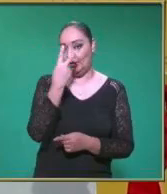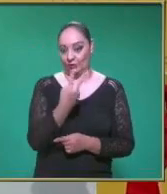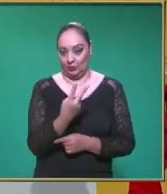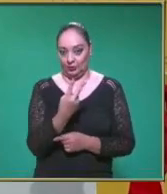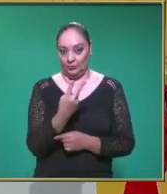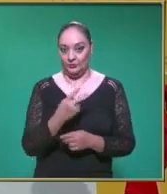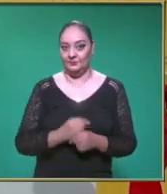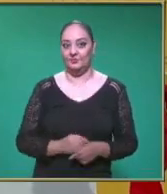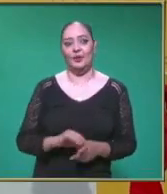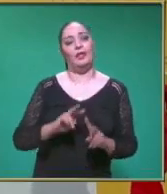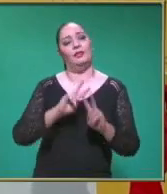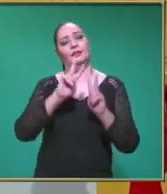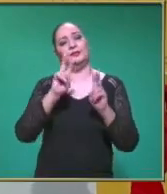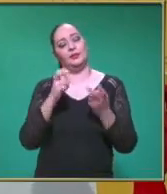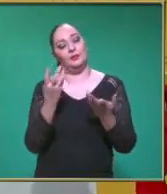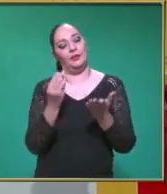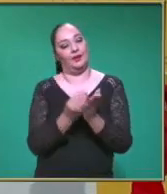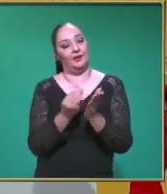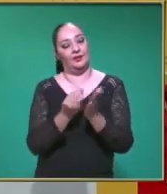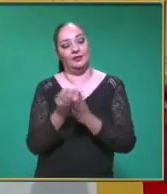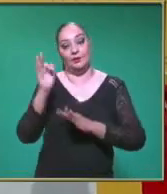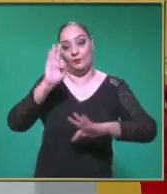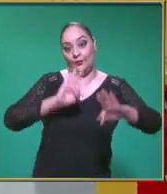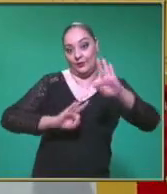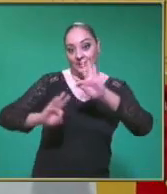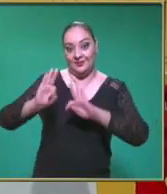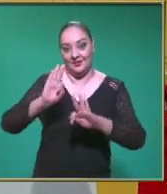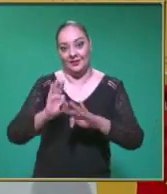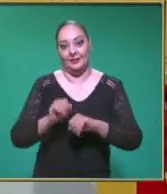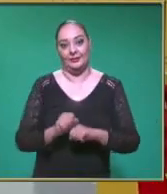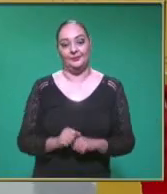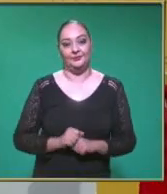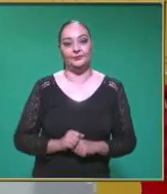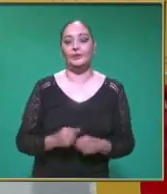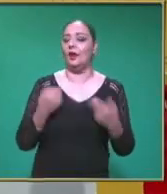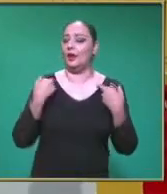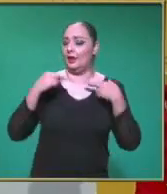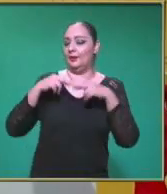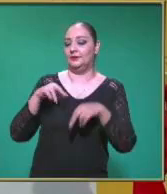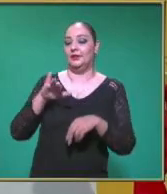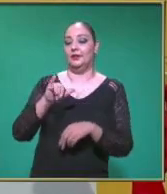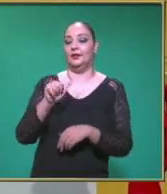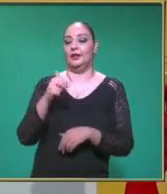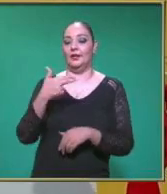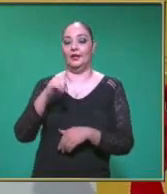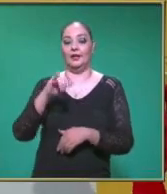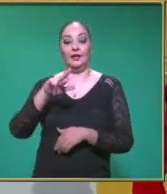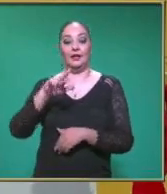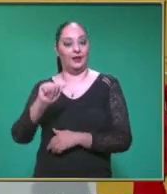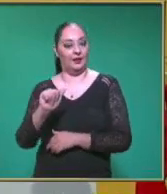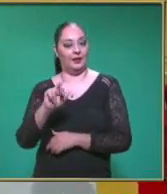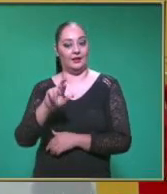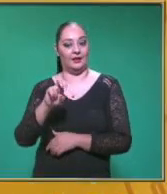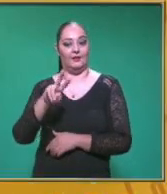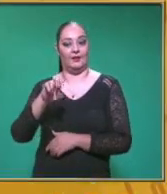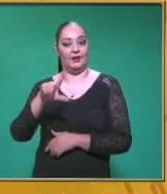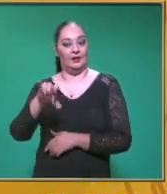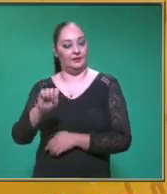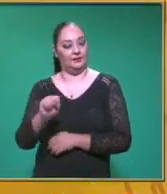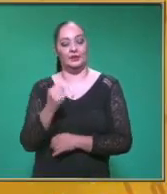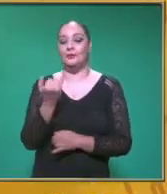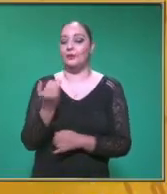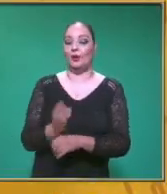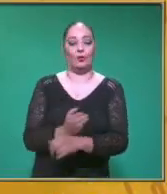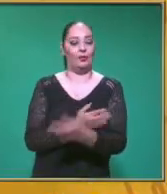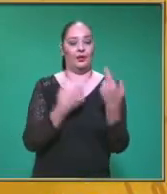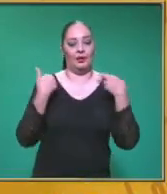Correspondiente a la asignatura de Física Soy la maestra Yajaira Reveles y junto con mi compañero y amigo